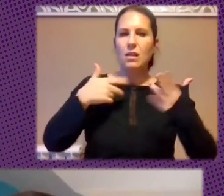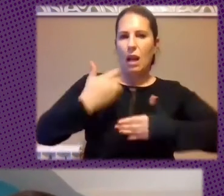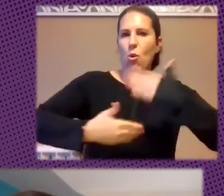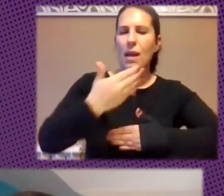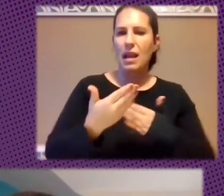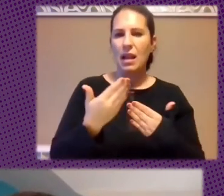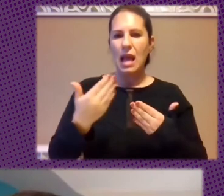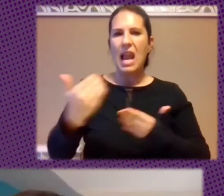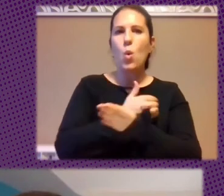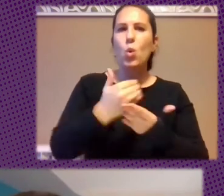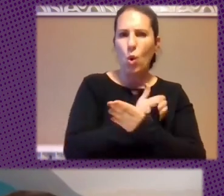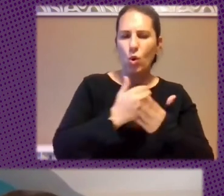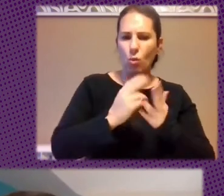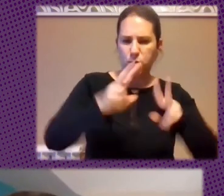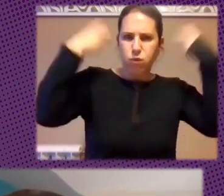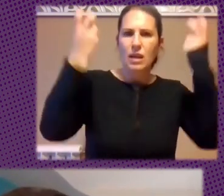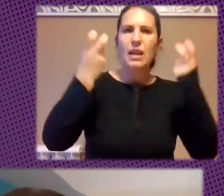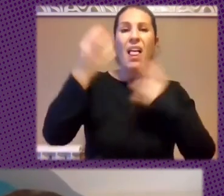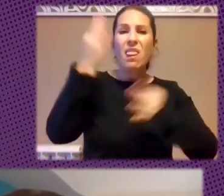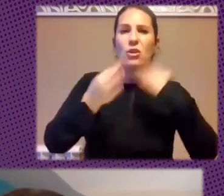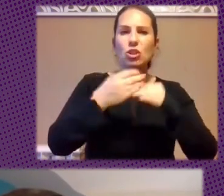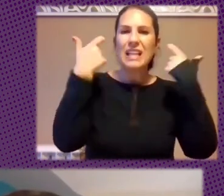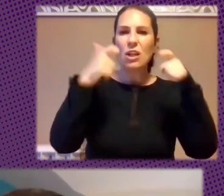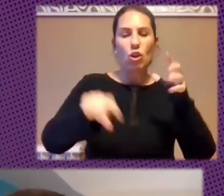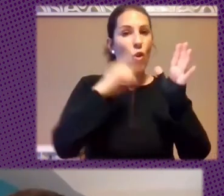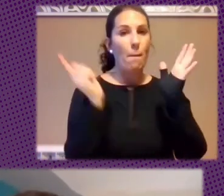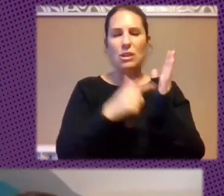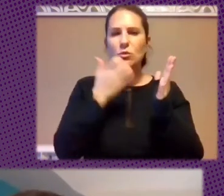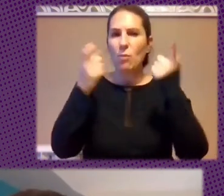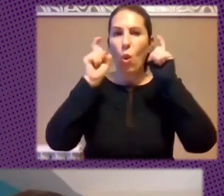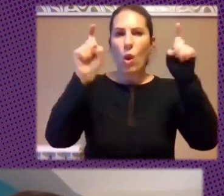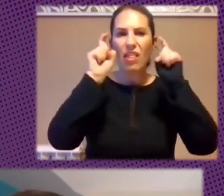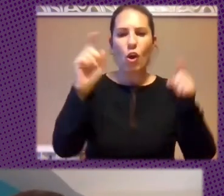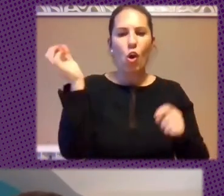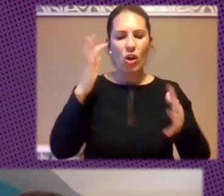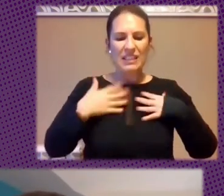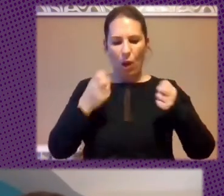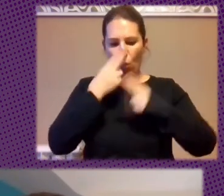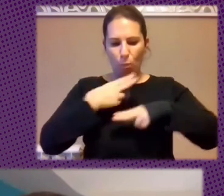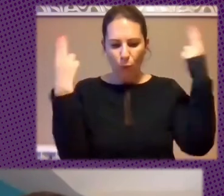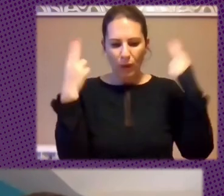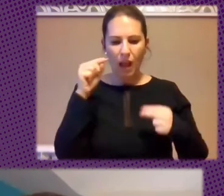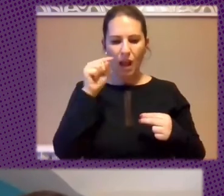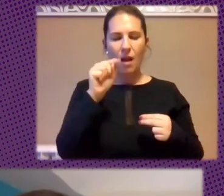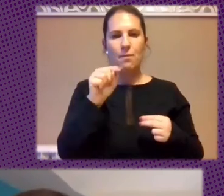Y Volver Y Sacar Todos Datos De Sectores Enteros Como La Educación O Como La Salud Pública Para